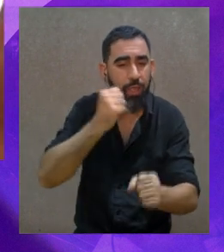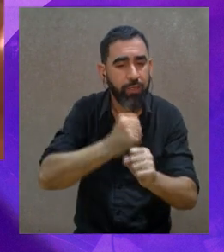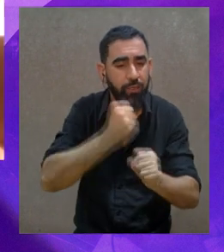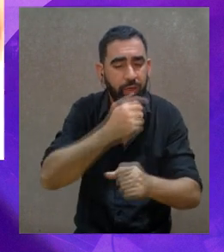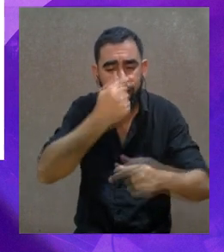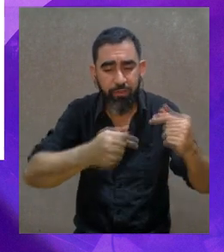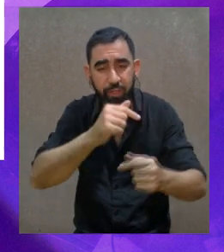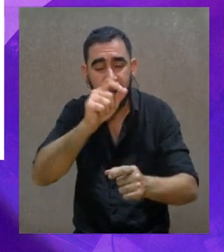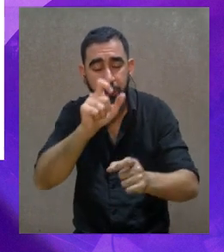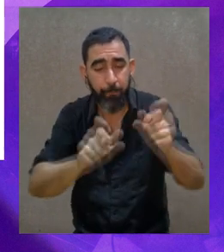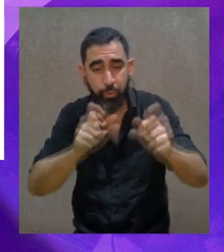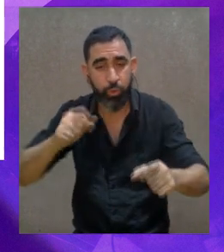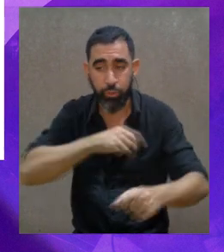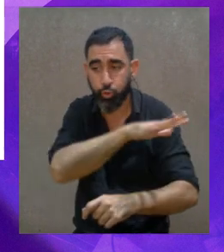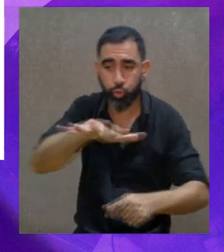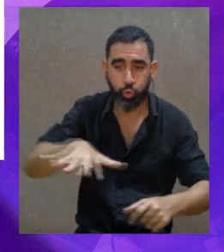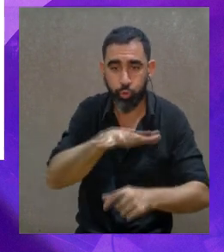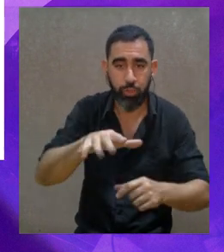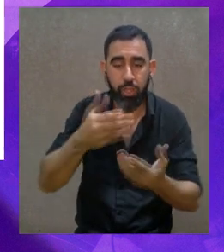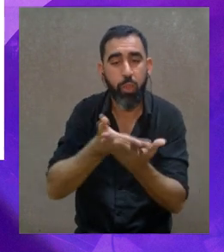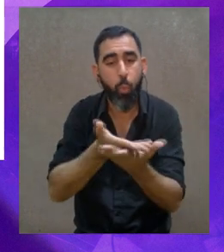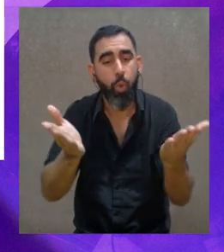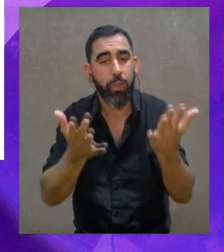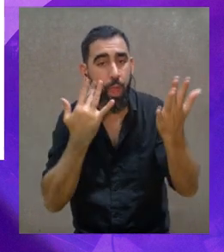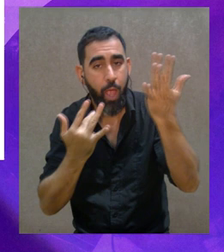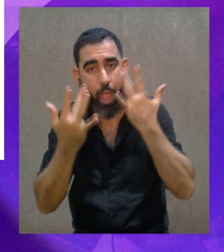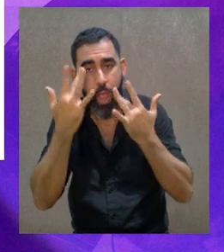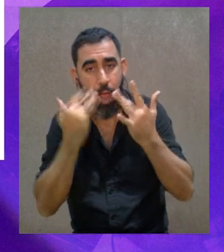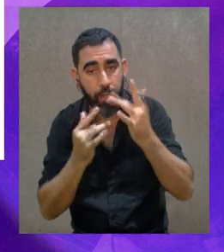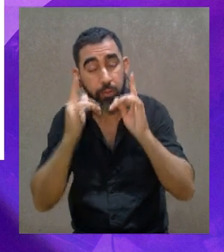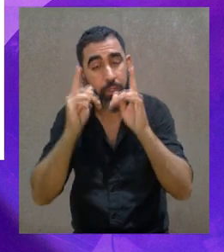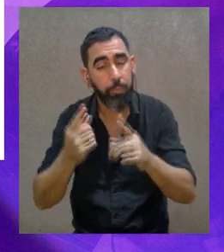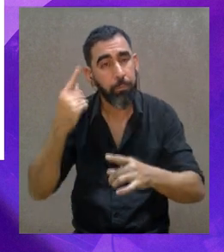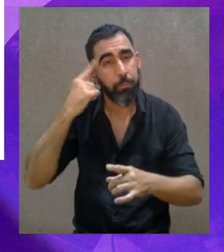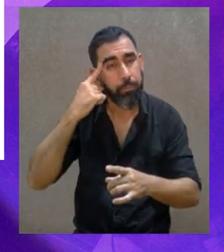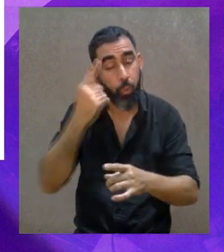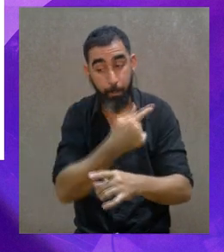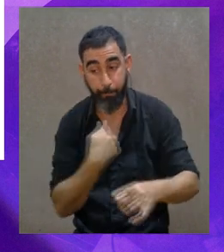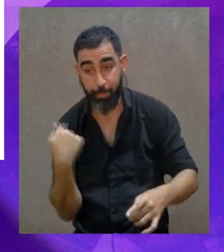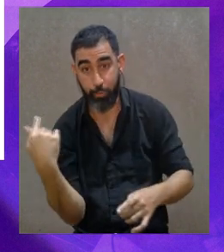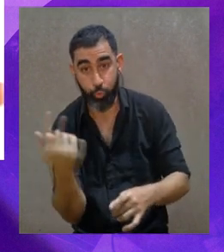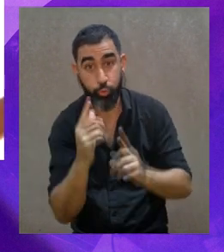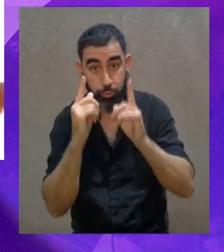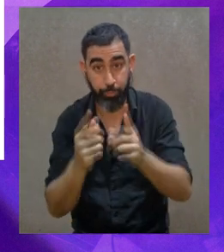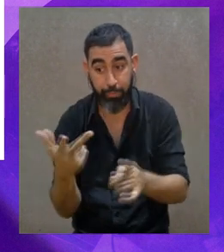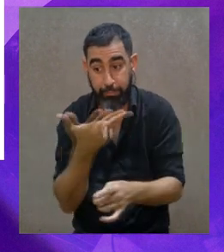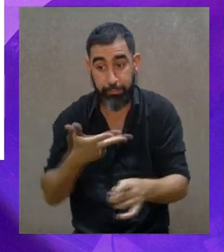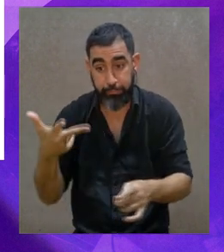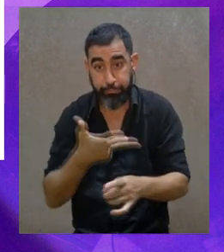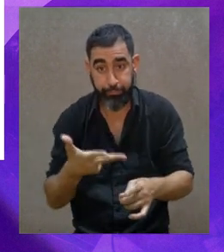que tenemos la suerte la fortuna de estar a cargo de un cuerpo artístico porque realmente es